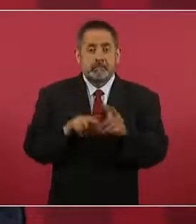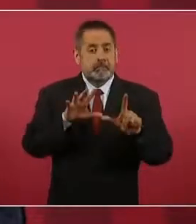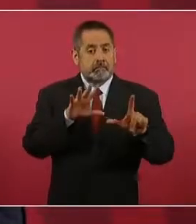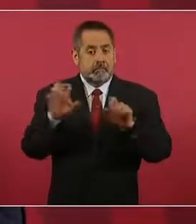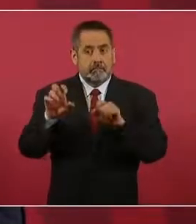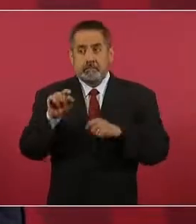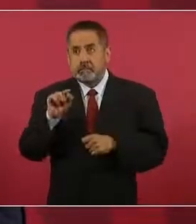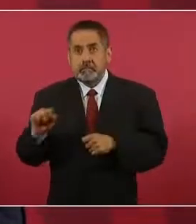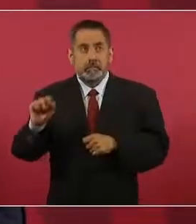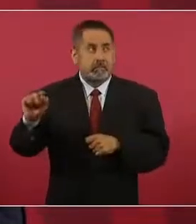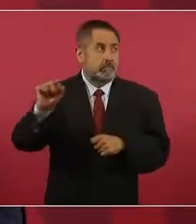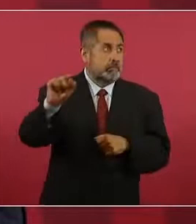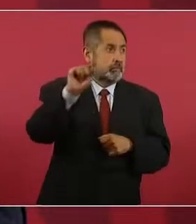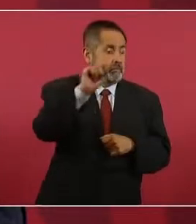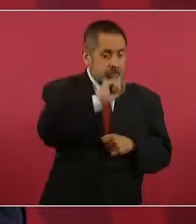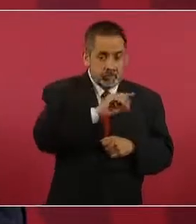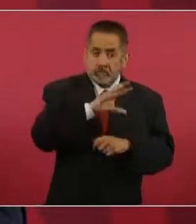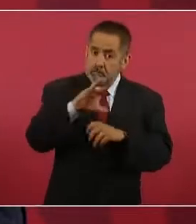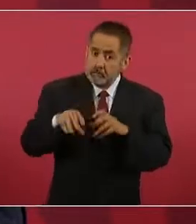sucursales.